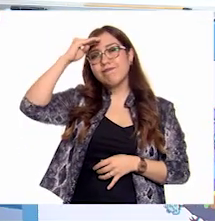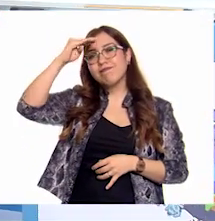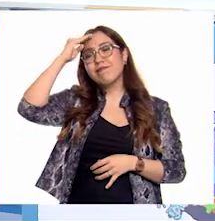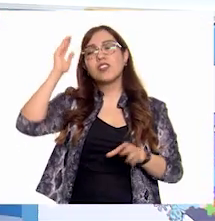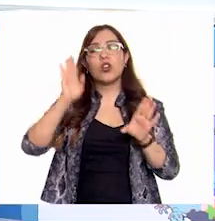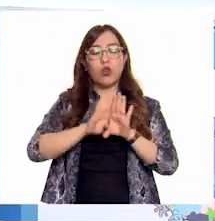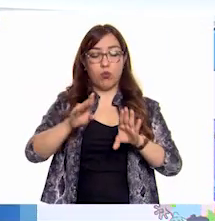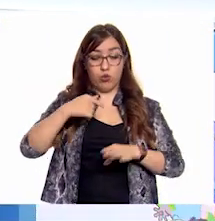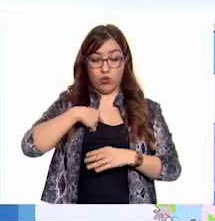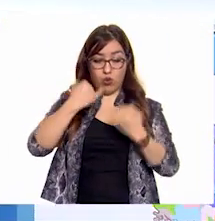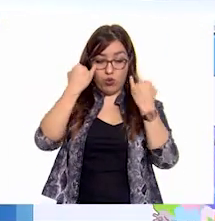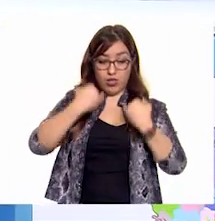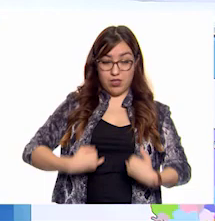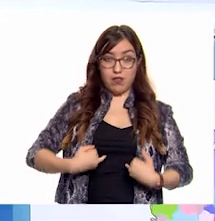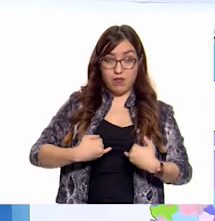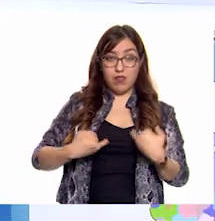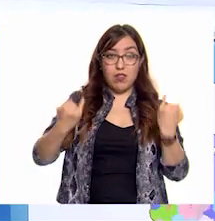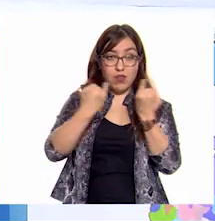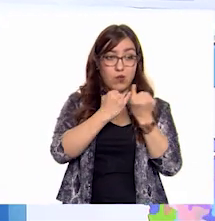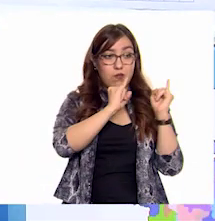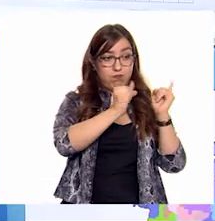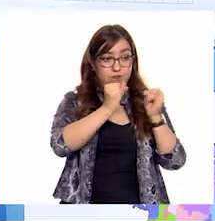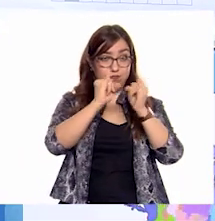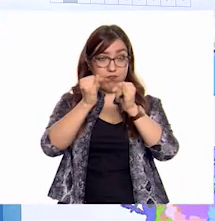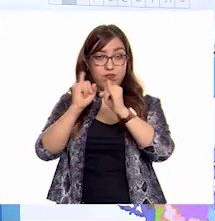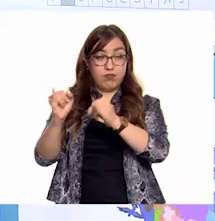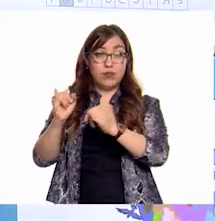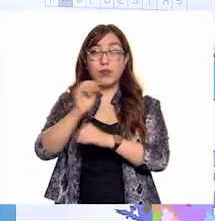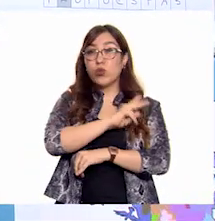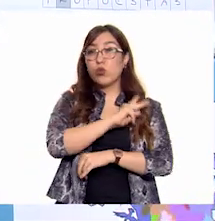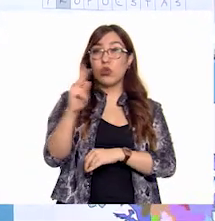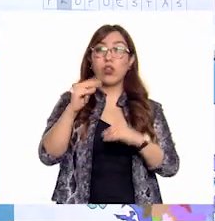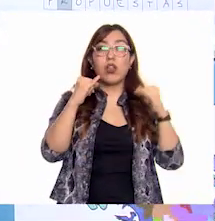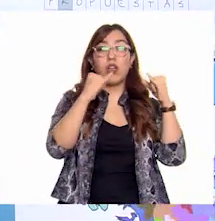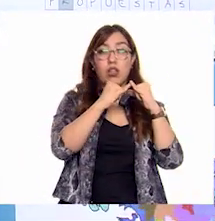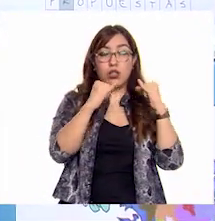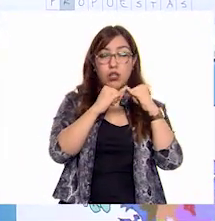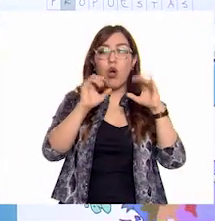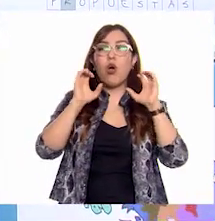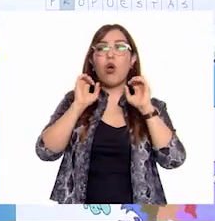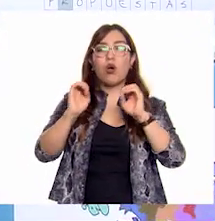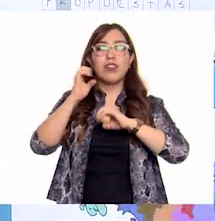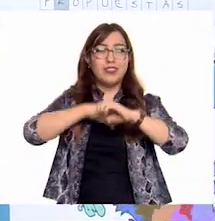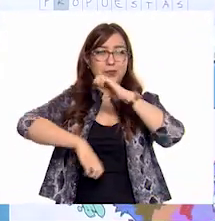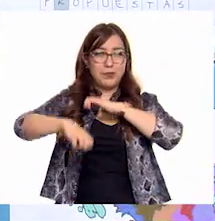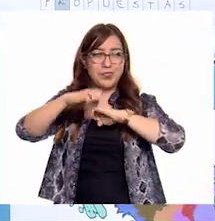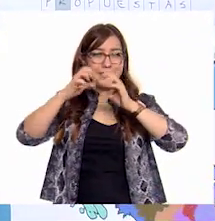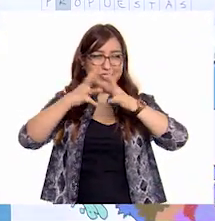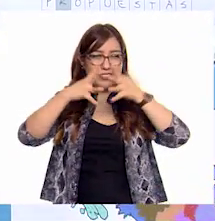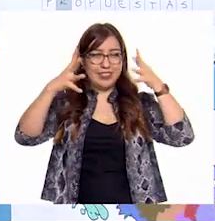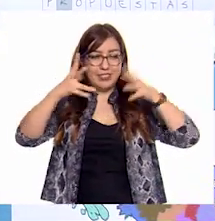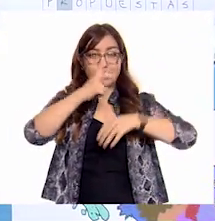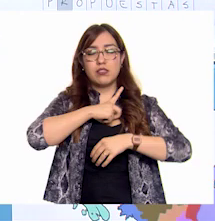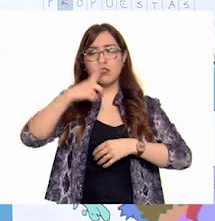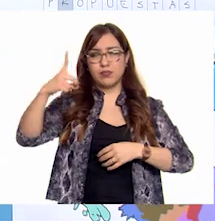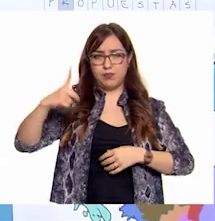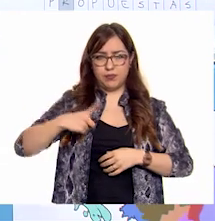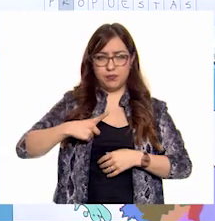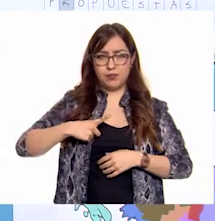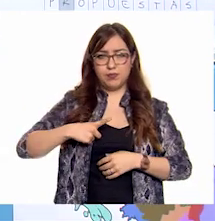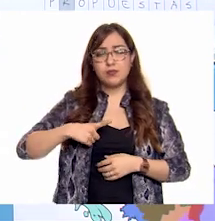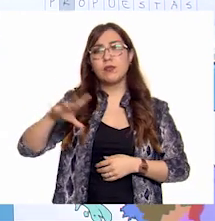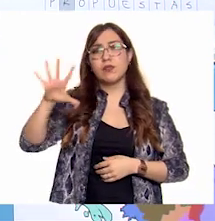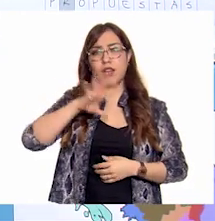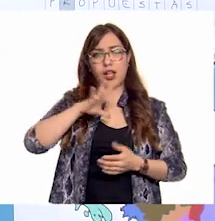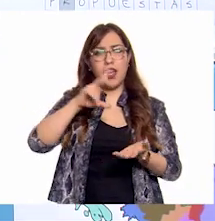Pero también Como autoridades E instituciones Y además Desde un enfoque De derechos humanos La verdad es que Tenemos el derecho A un